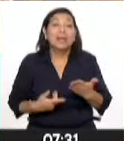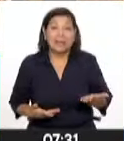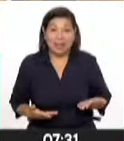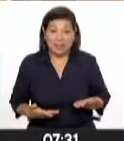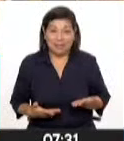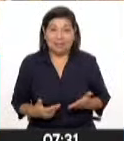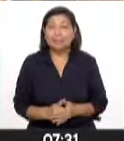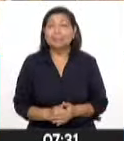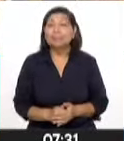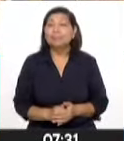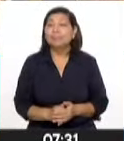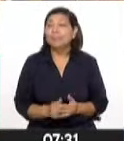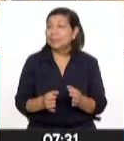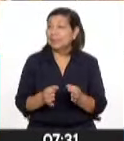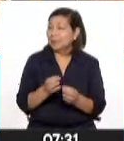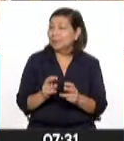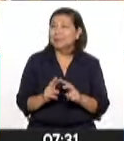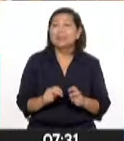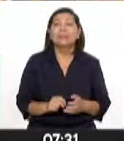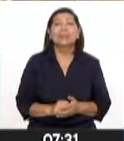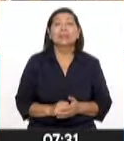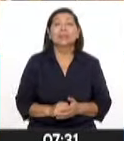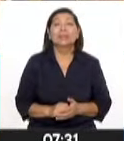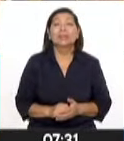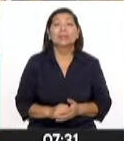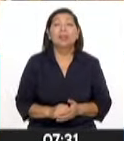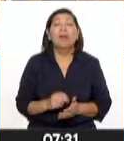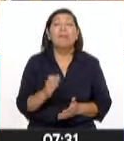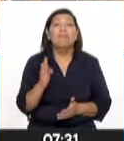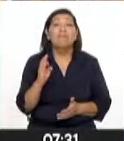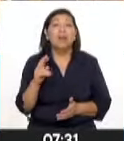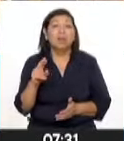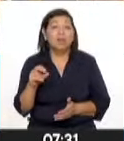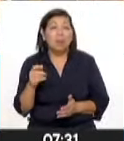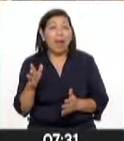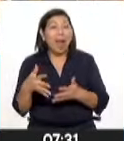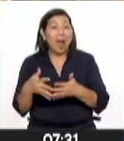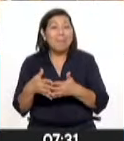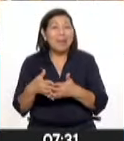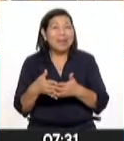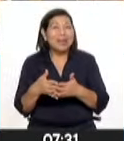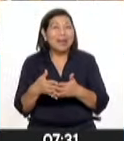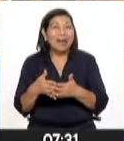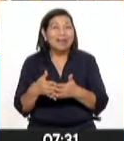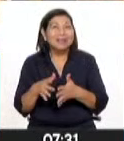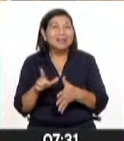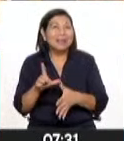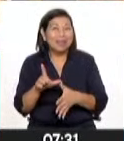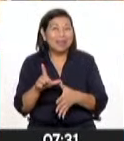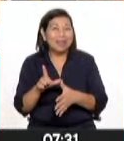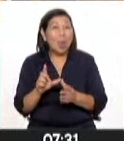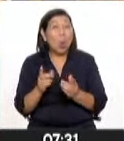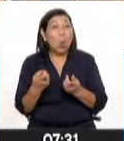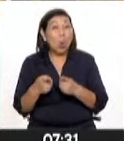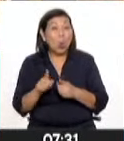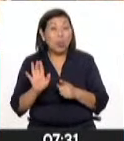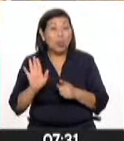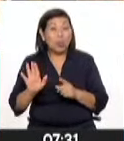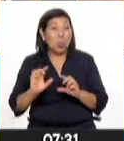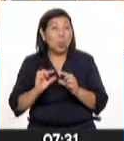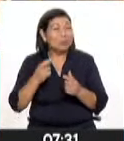tratando de ingresar un poco el análisis, del fenómeno que ocurre en América Latina cuando los partidos de gobierno